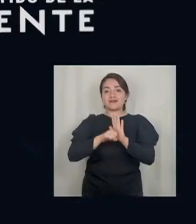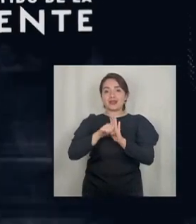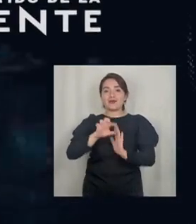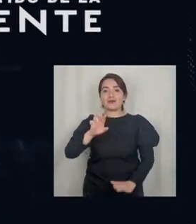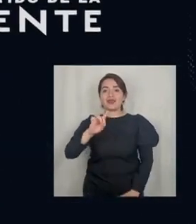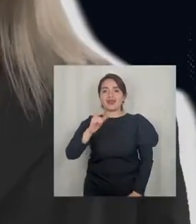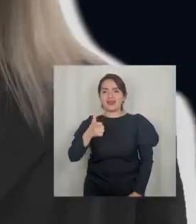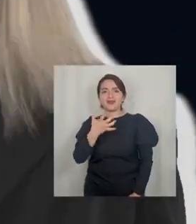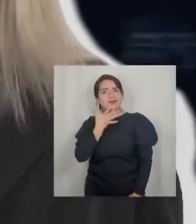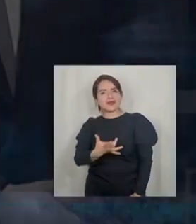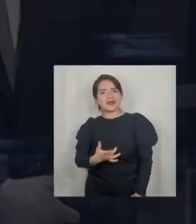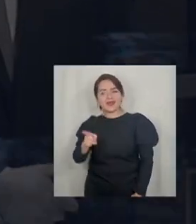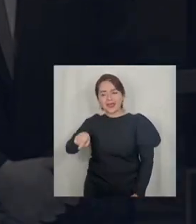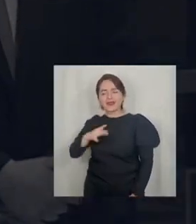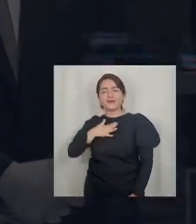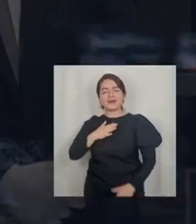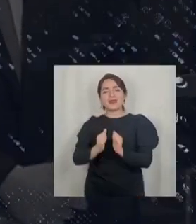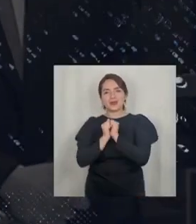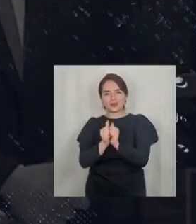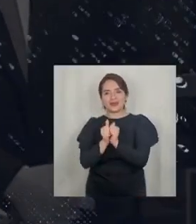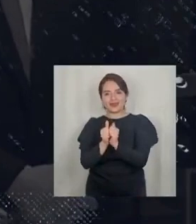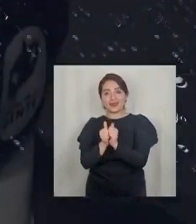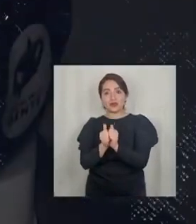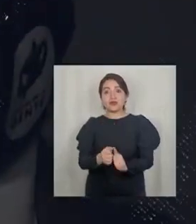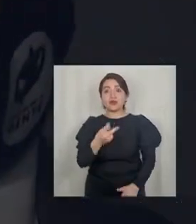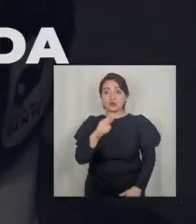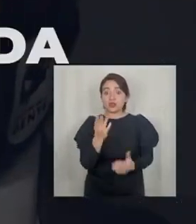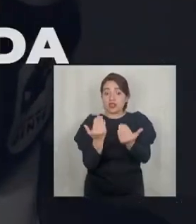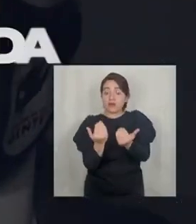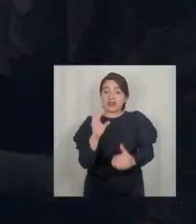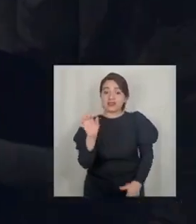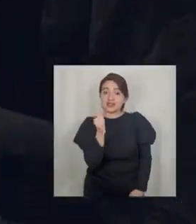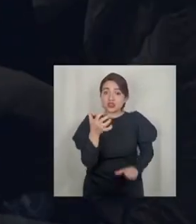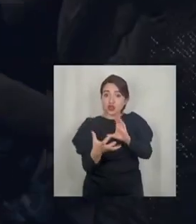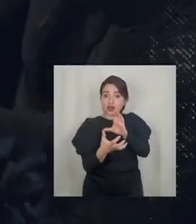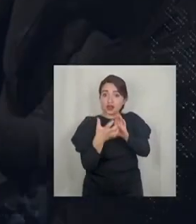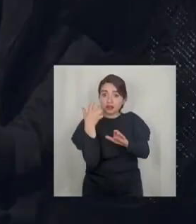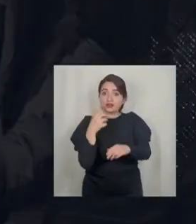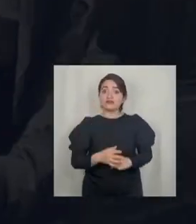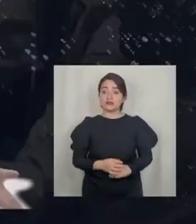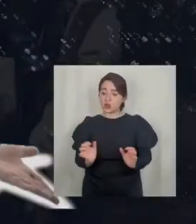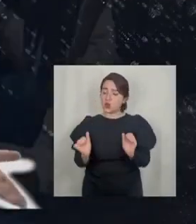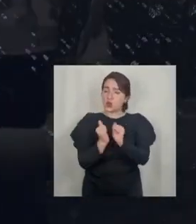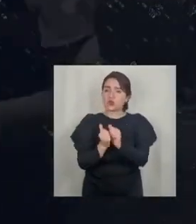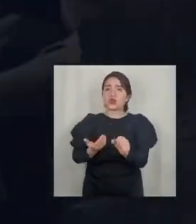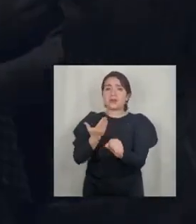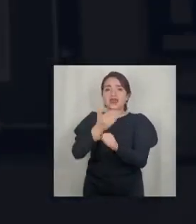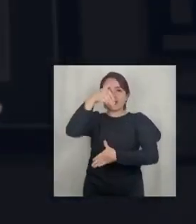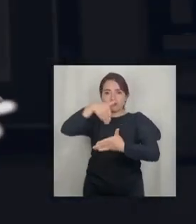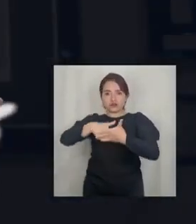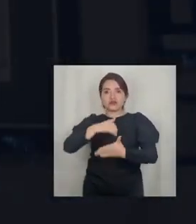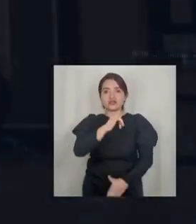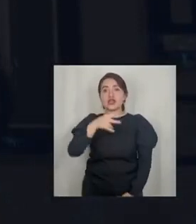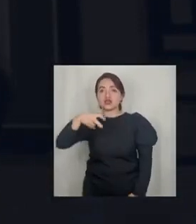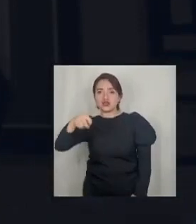partido de la gente ¿Por qué? Porque ellos han sido mis compañeros En tu demanda por el sector retiro Juntos exigimos